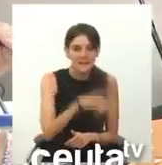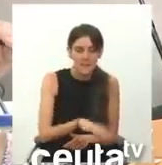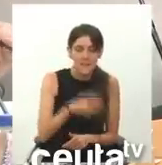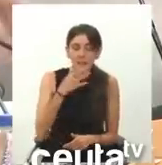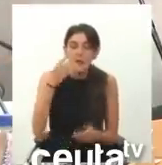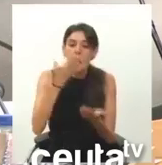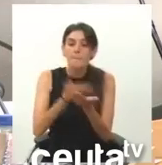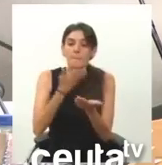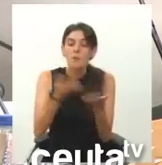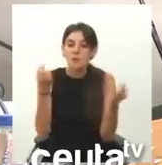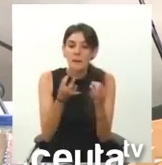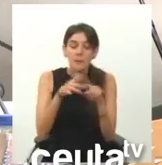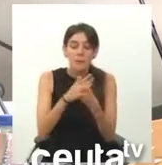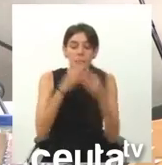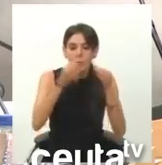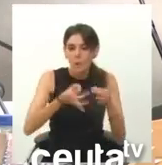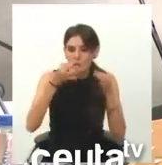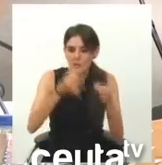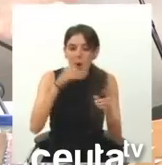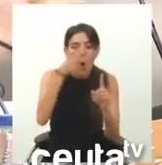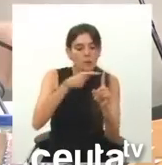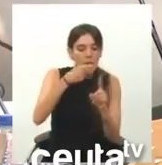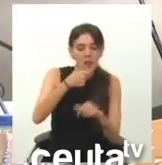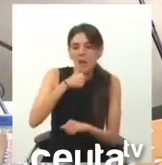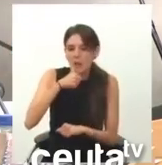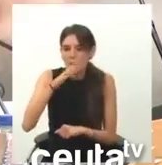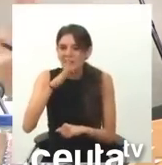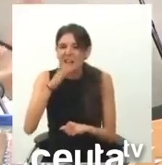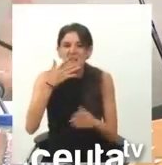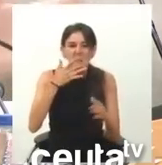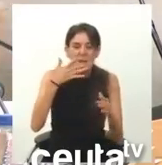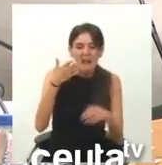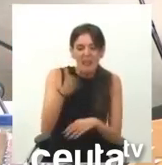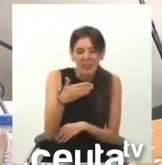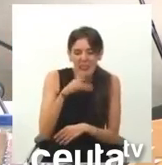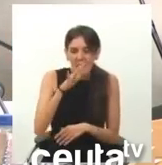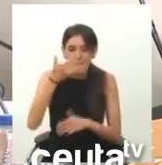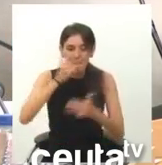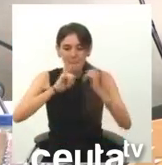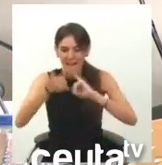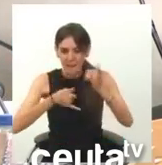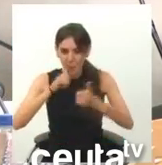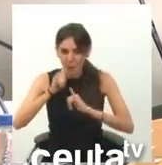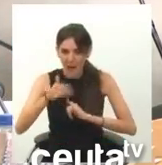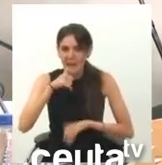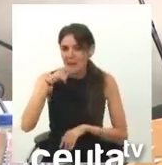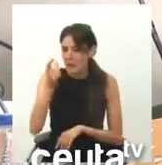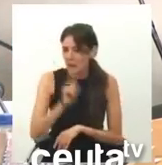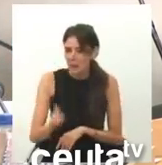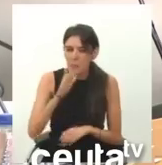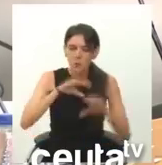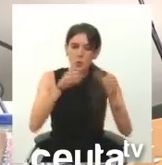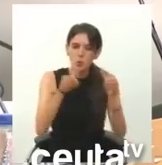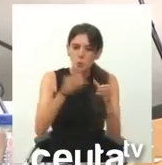¿Para qué han traído esta propuesta? Pues como siempre, para utilizar a Ceuta, para manosear nuestra ciudad, como hacen habitualmente su partido